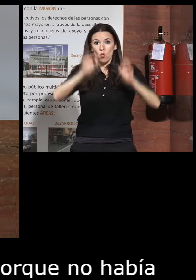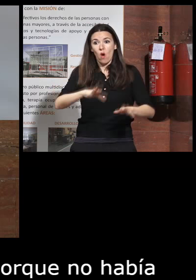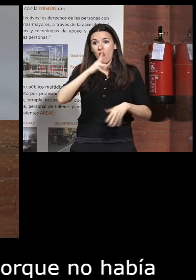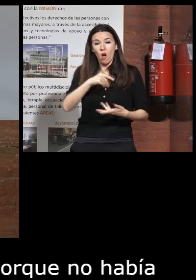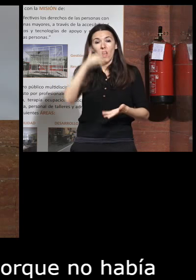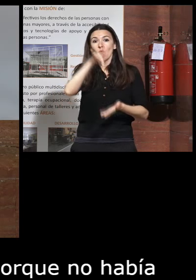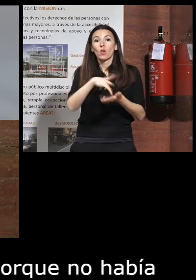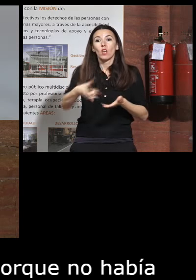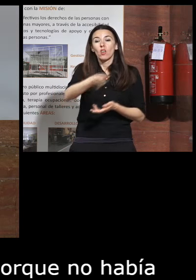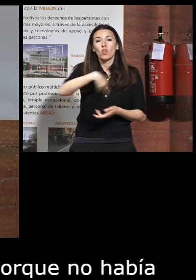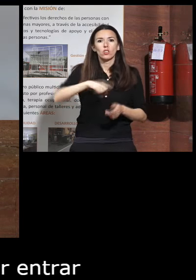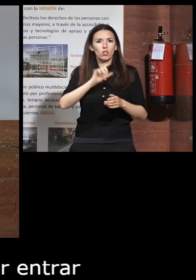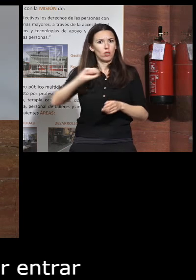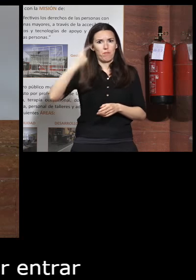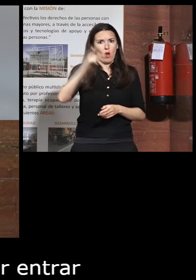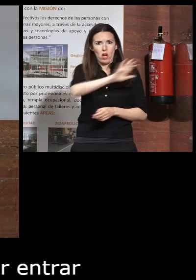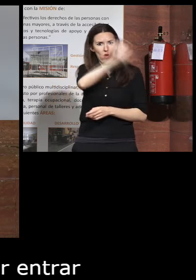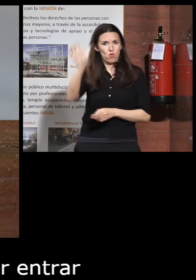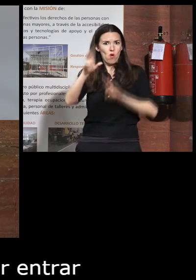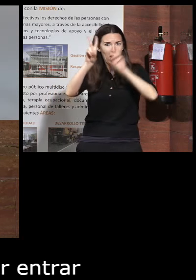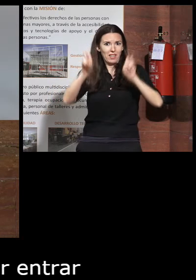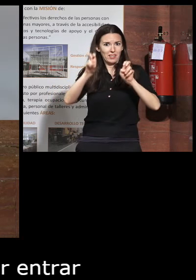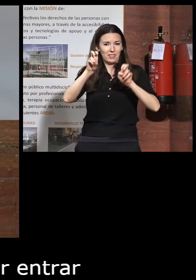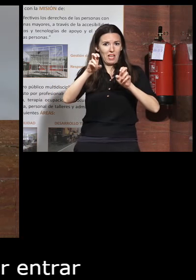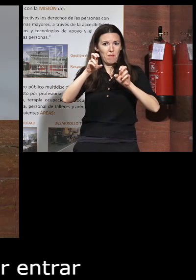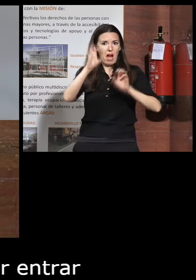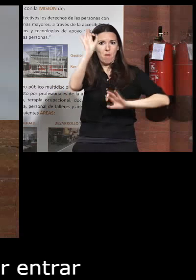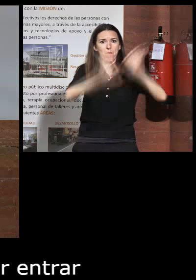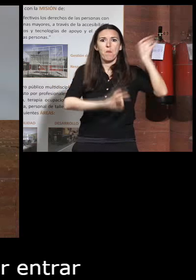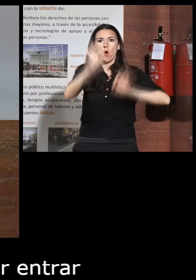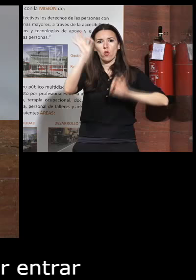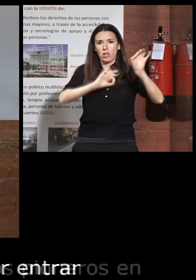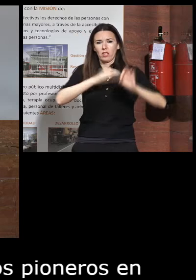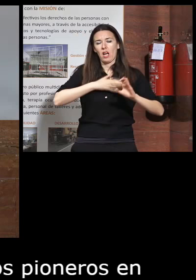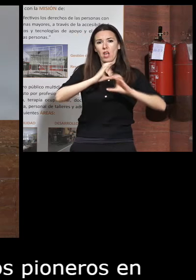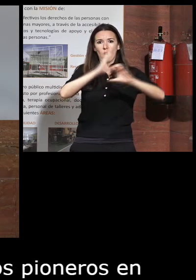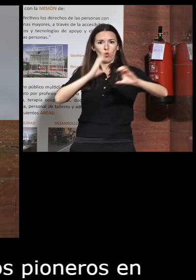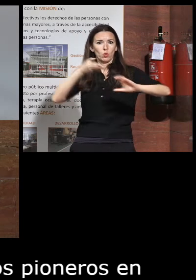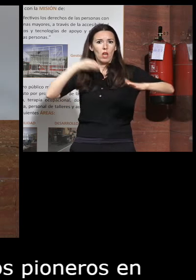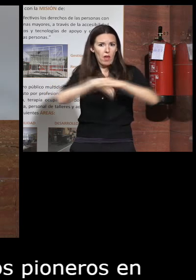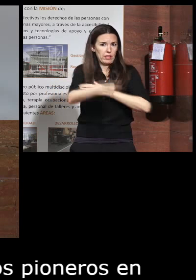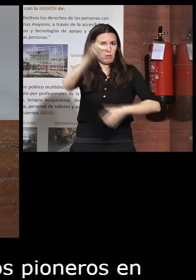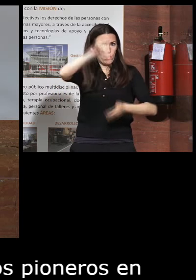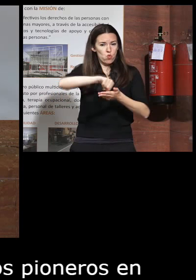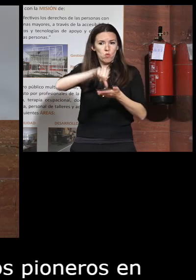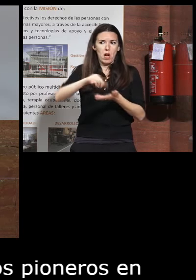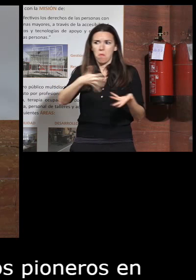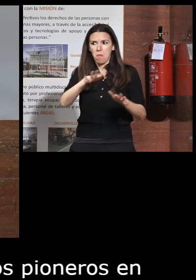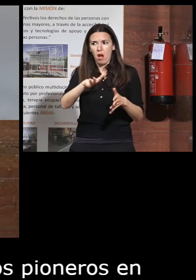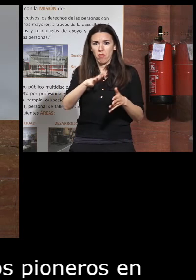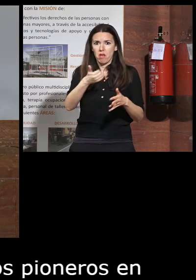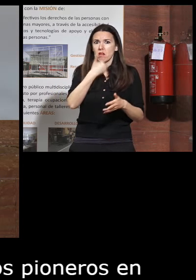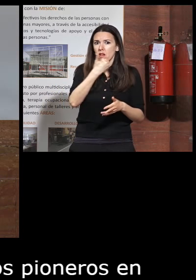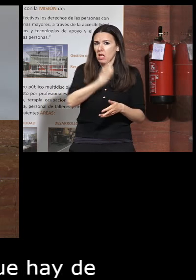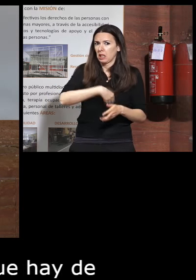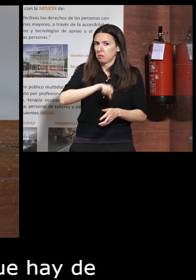somos de pioneros en Europa en cuanto al tanto por ciento que hay de autobuses accesibles urbanos son prácticamente en